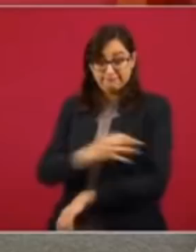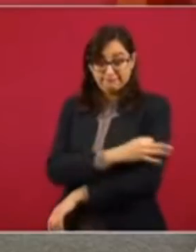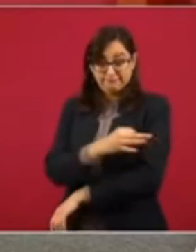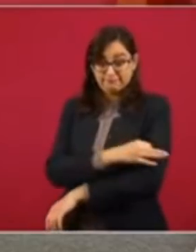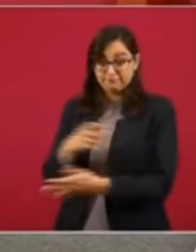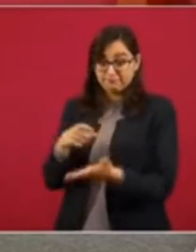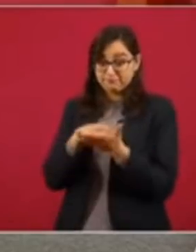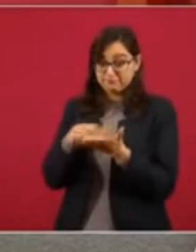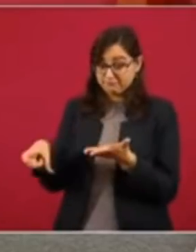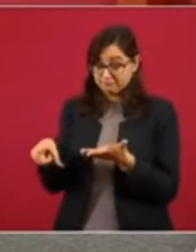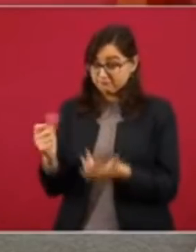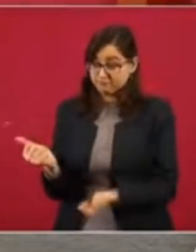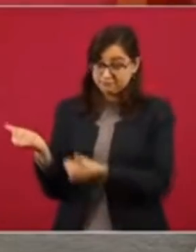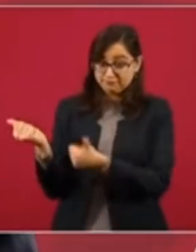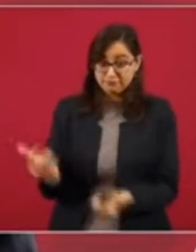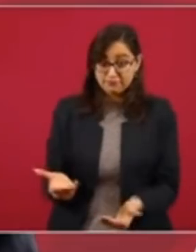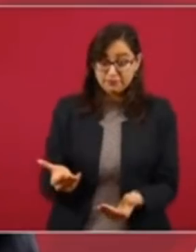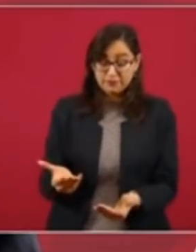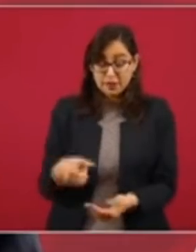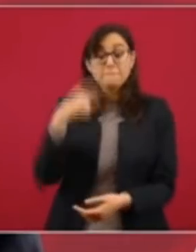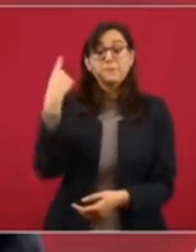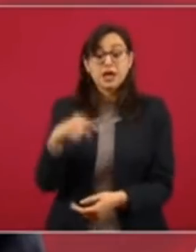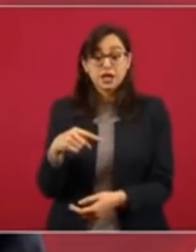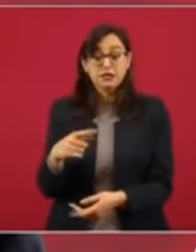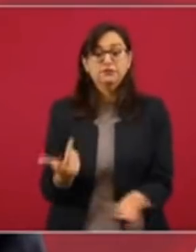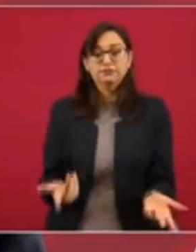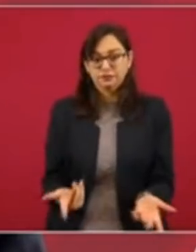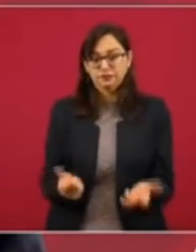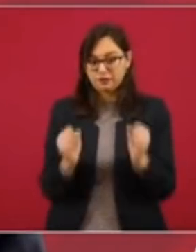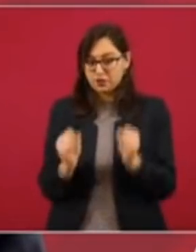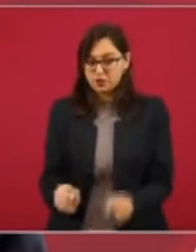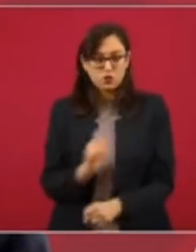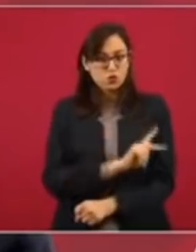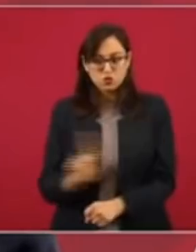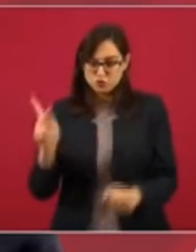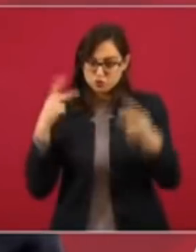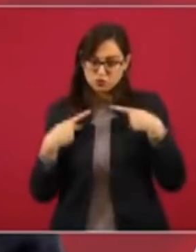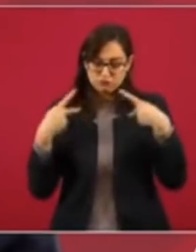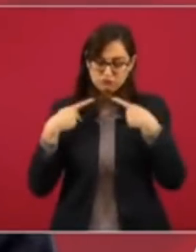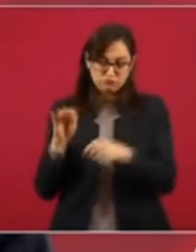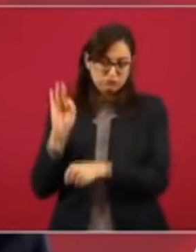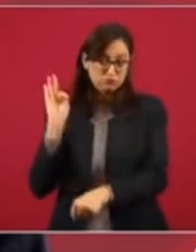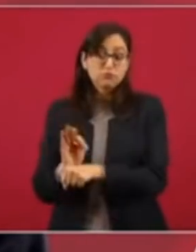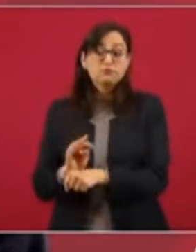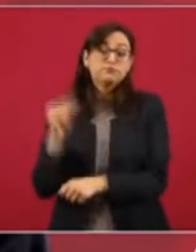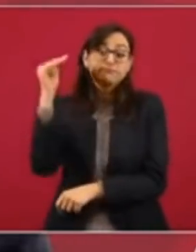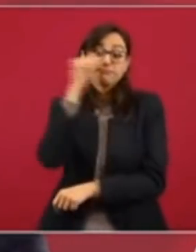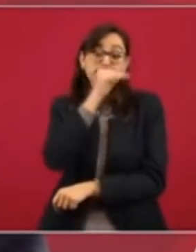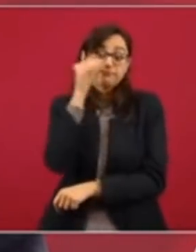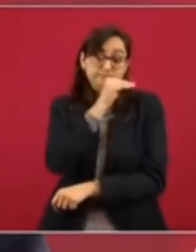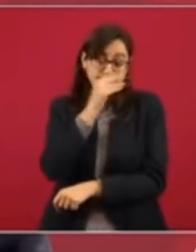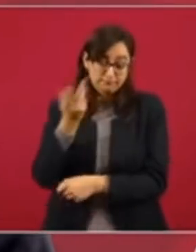aplique de manera universal universal y que sea gratuita. ¿Qué